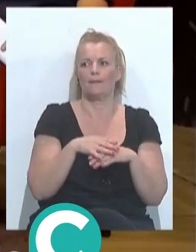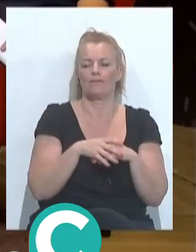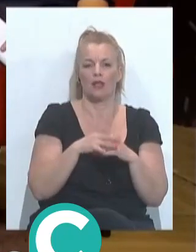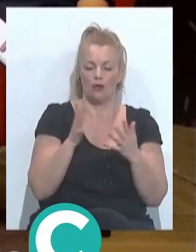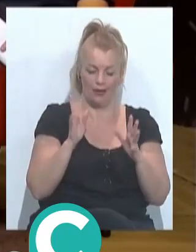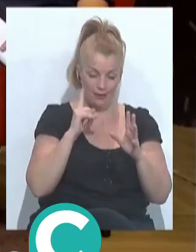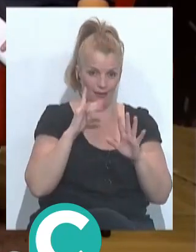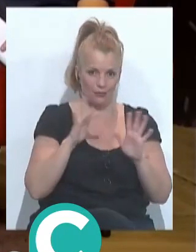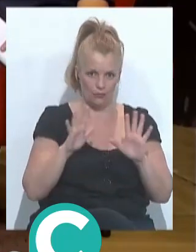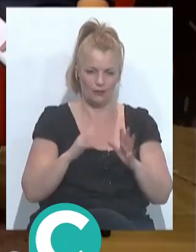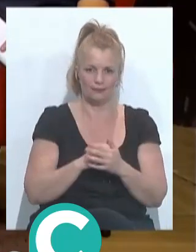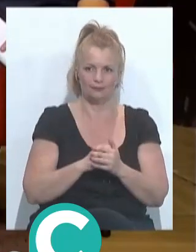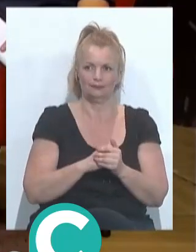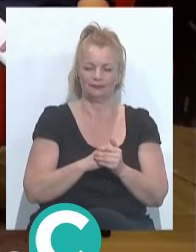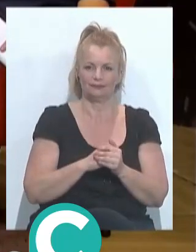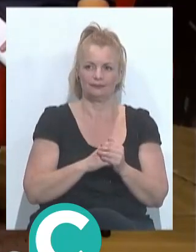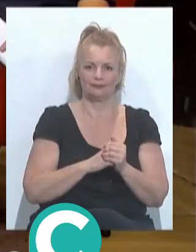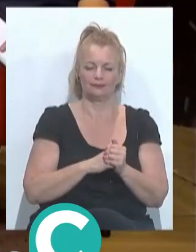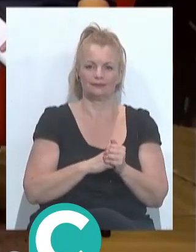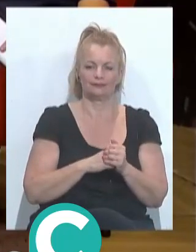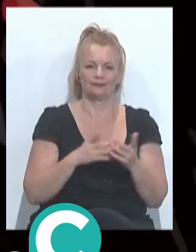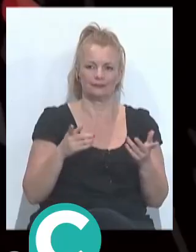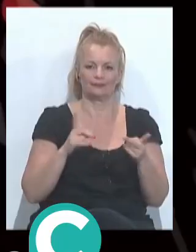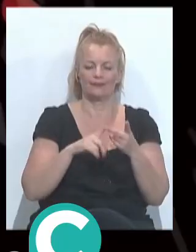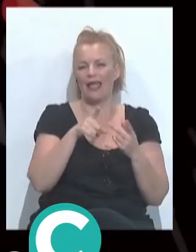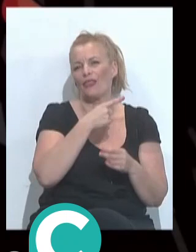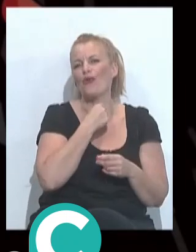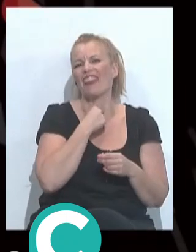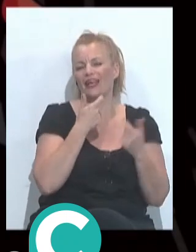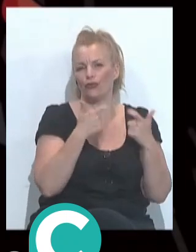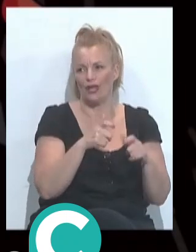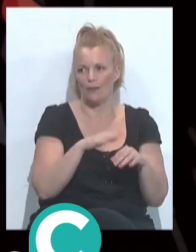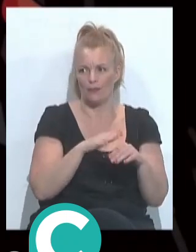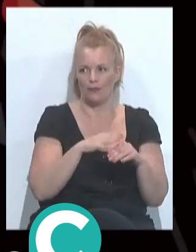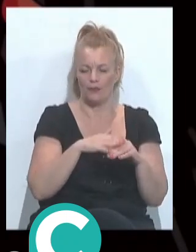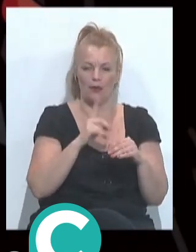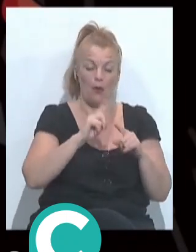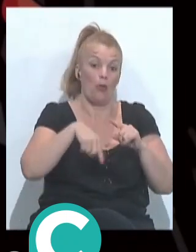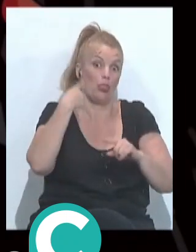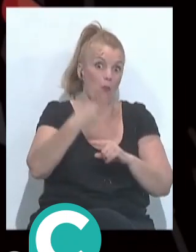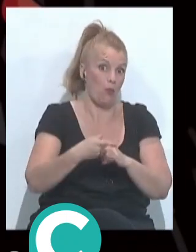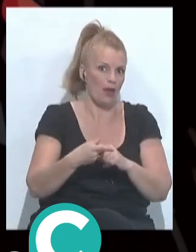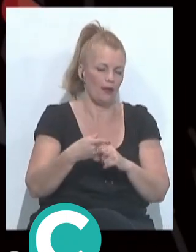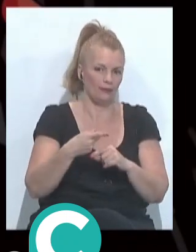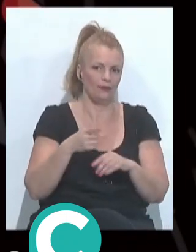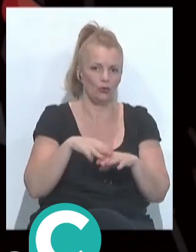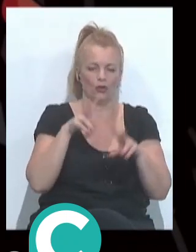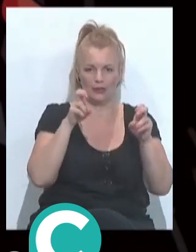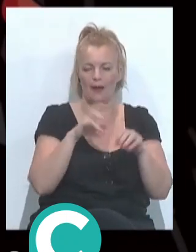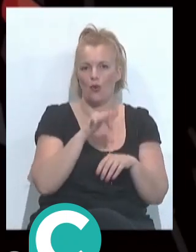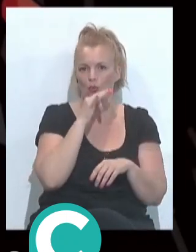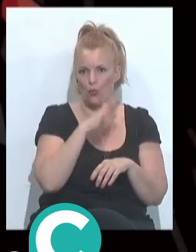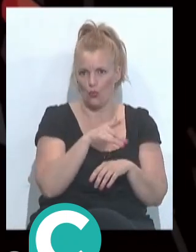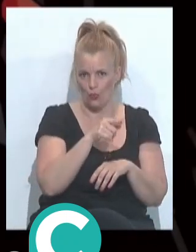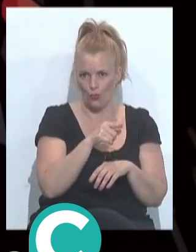de eso, ¿no? Fue increíble, ¿no? Sí, sí. Pero bueno, eso se hubiese quedado en una mera anécdota si no fuera por todo lo que fue viniendo después, ¿no? Y lo que pasó con el jurado